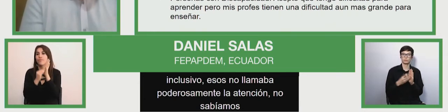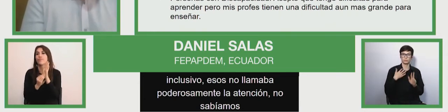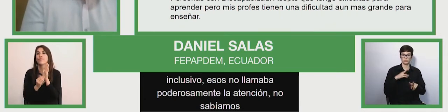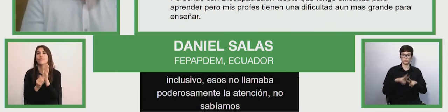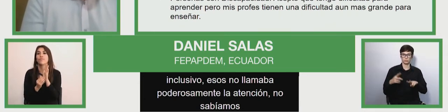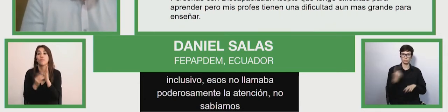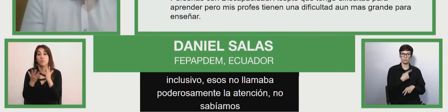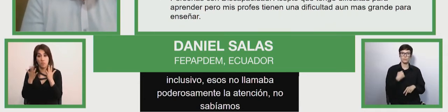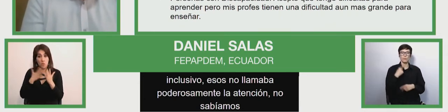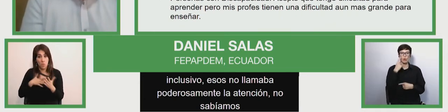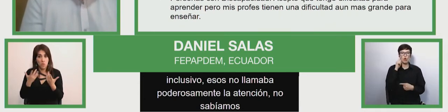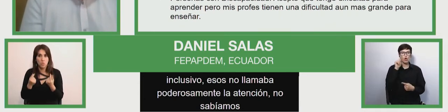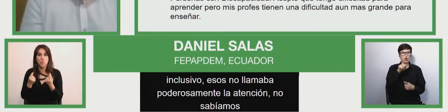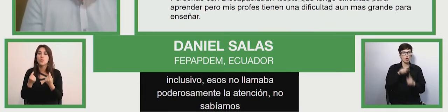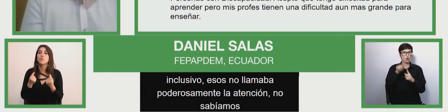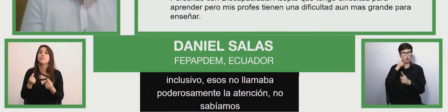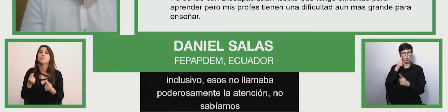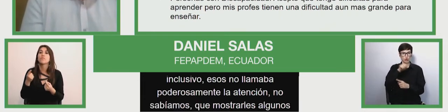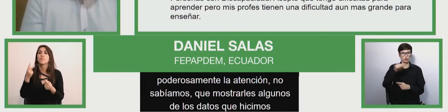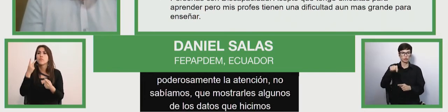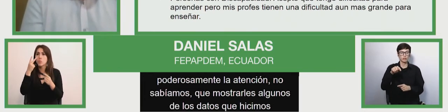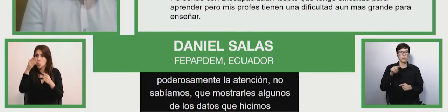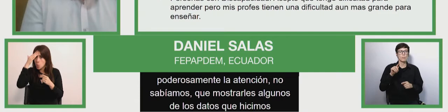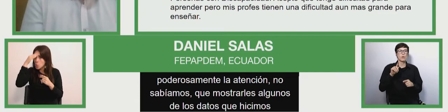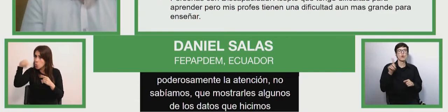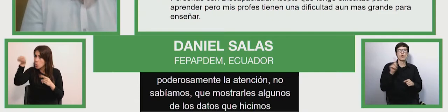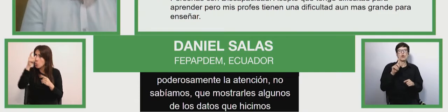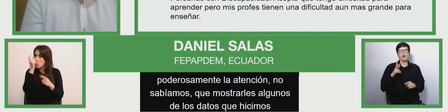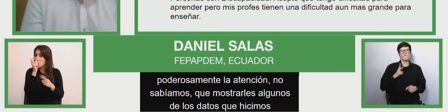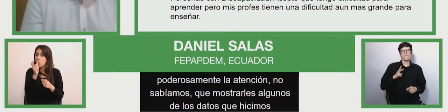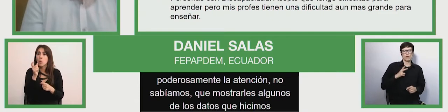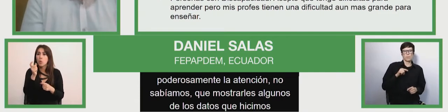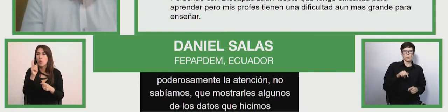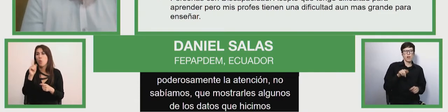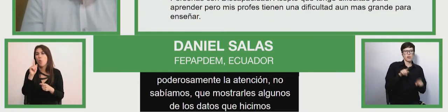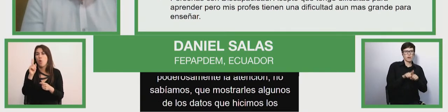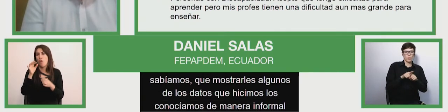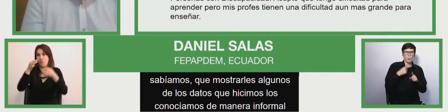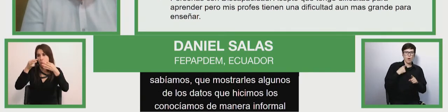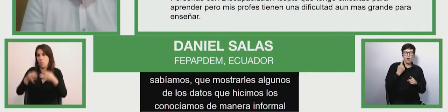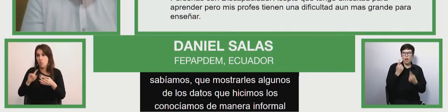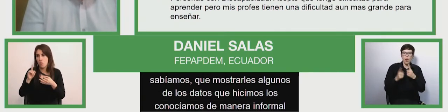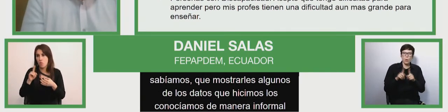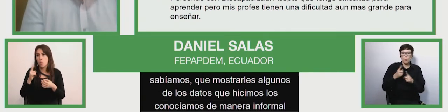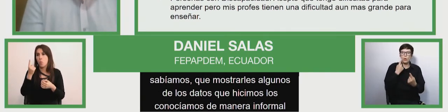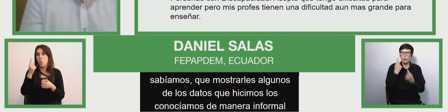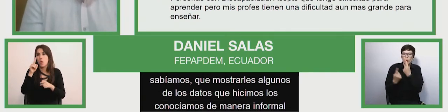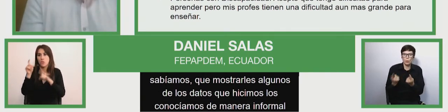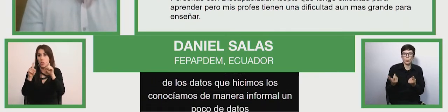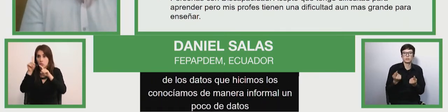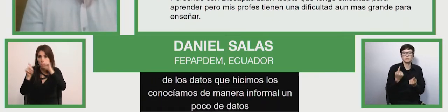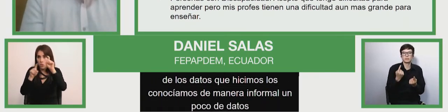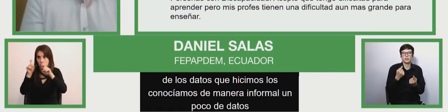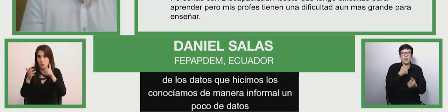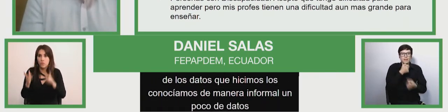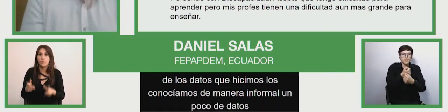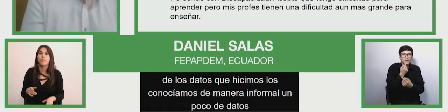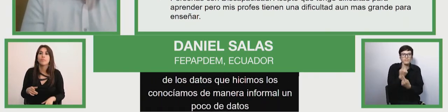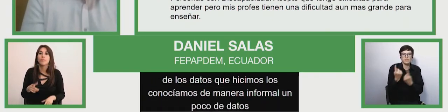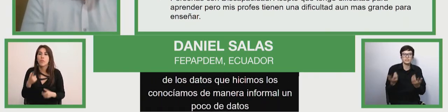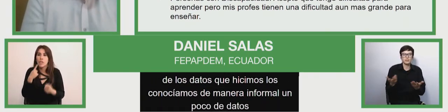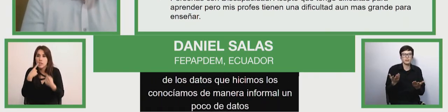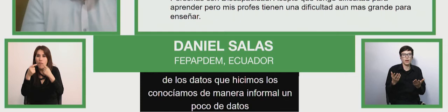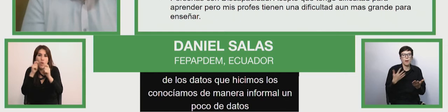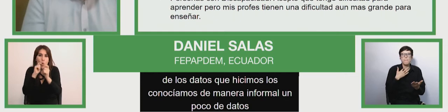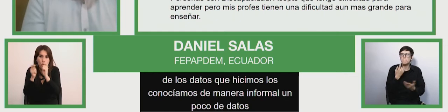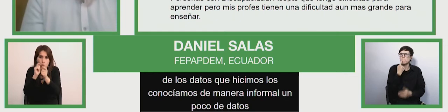conocíamos de manera informal. Levantamos un poco de datos a través también de encuestas y entrevistas con los actores principales para ver justamente por qué